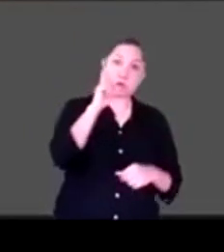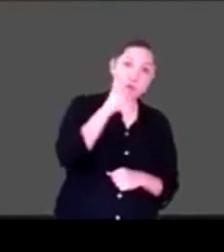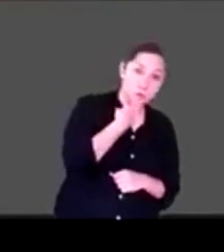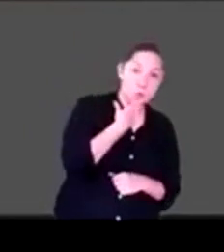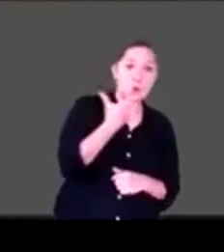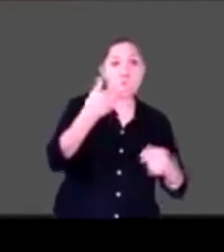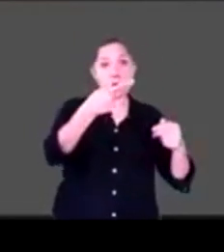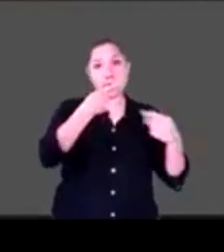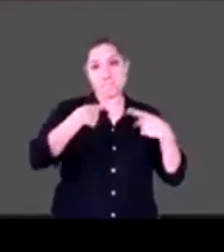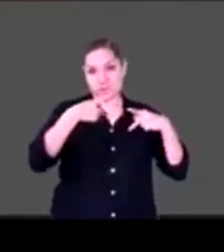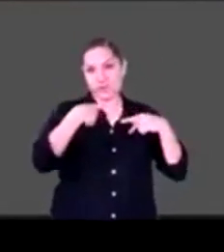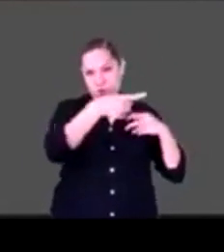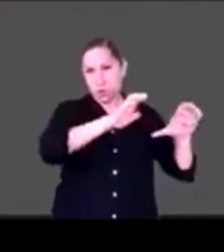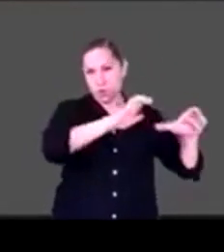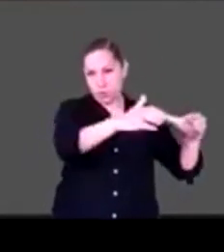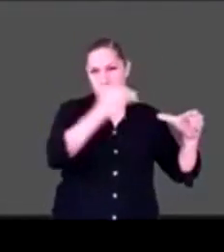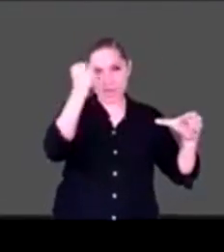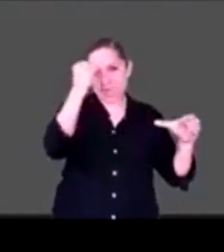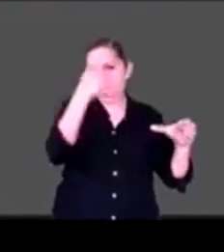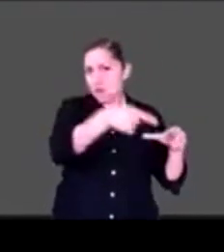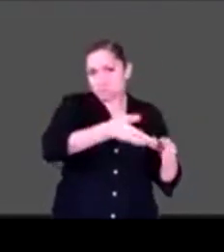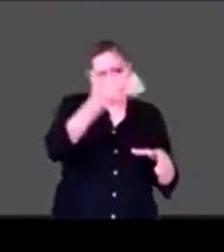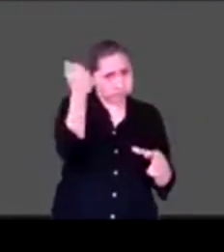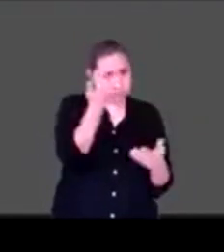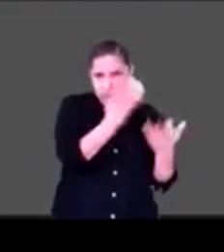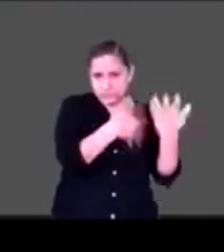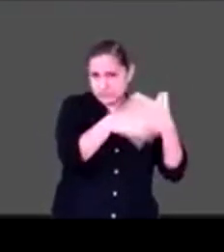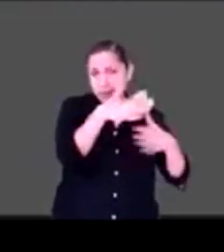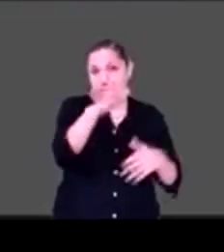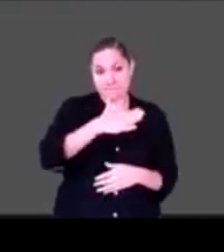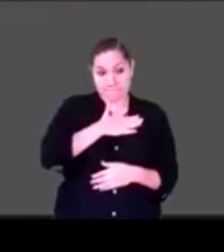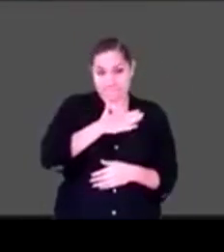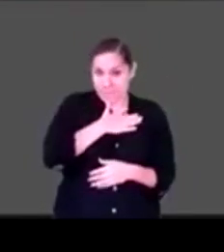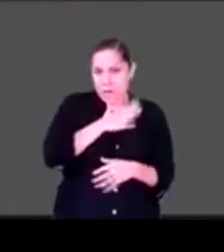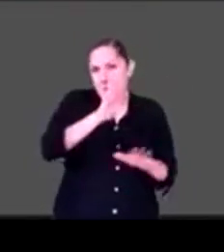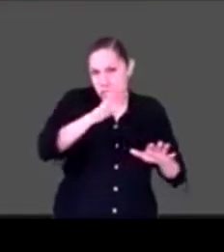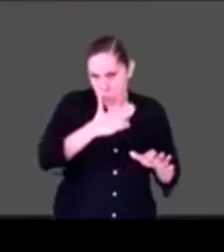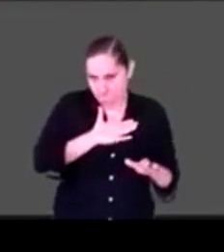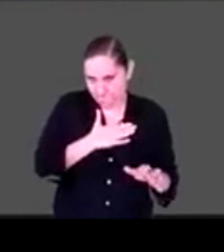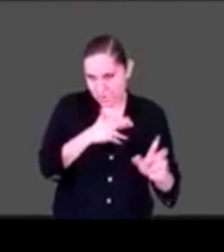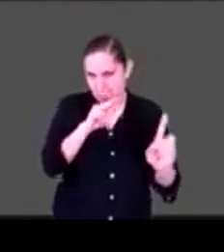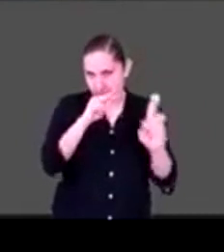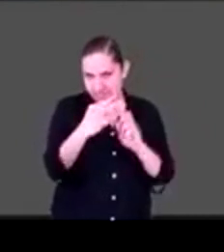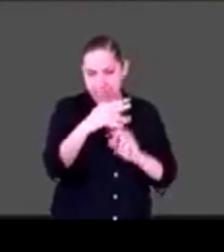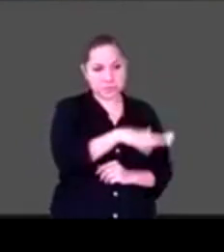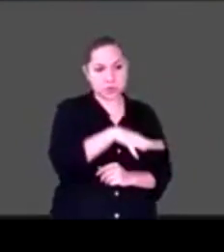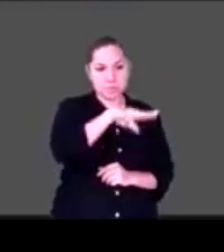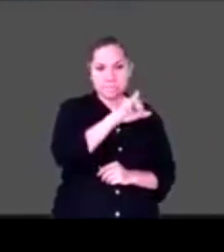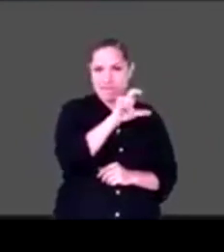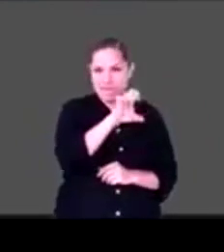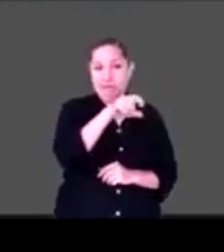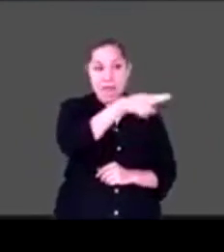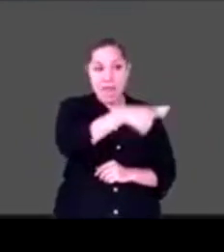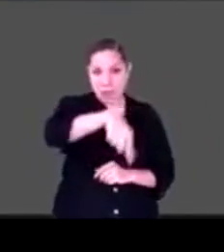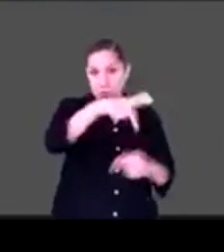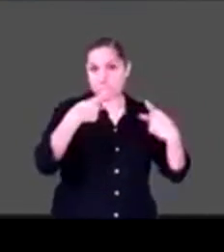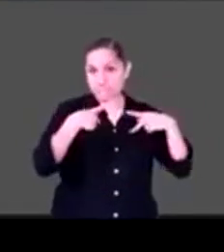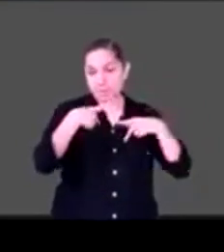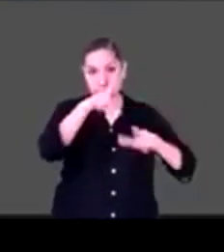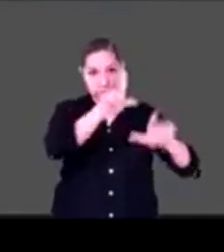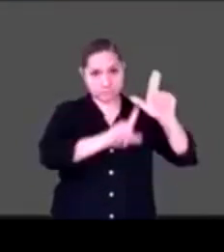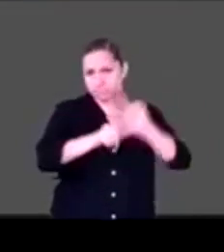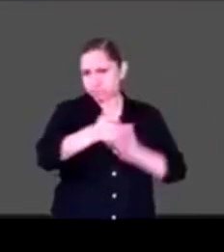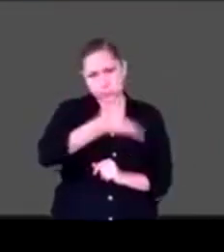efectivamente. Yo hablo de mi comunidad concretamente en la Sierra Migen es los compañeros sordos de ahí no saben lengua de señas y